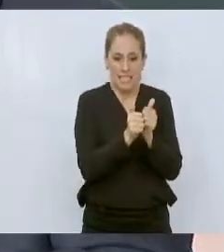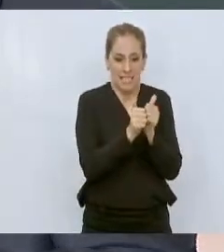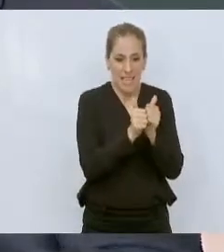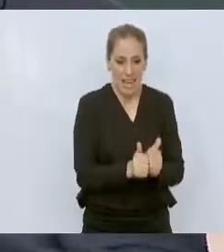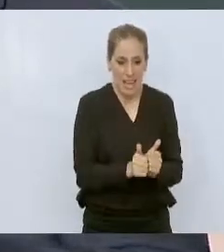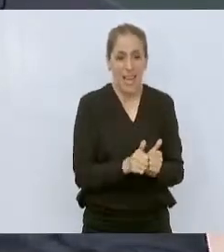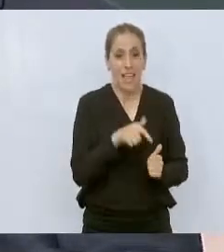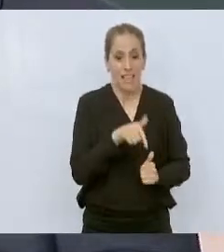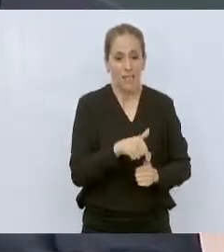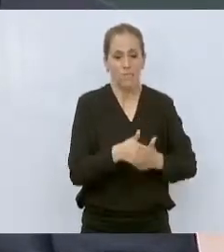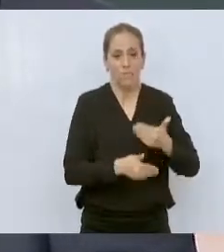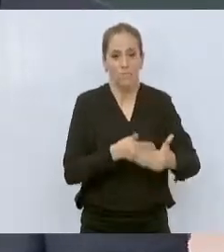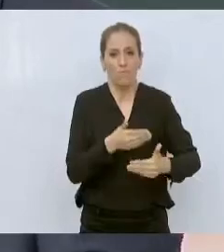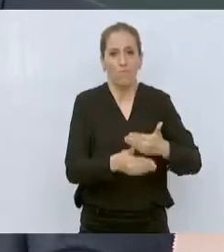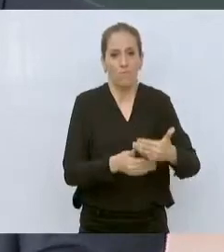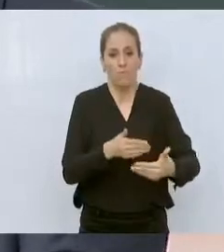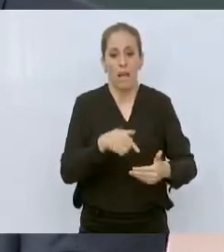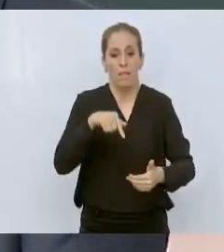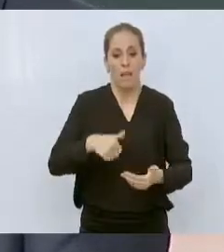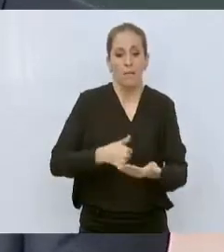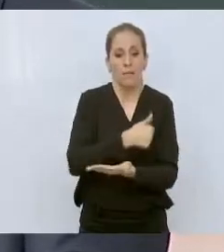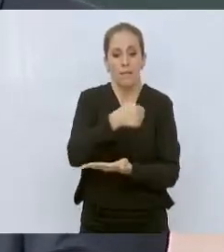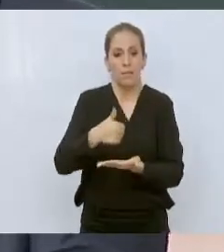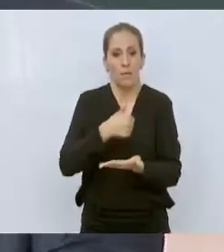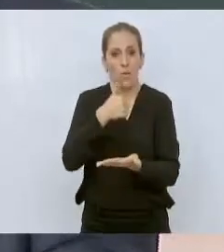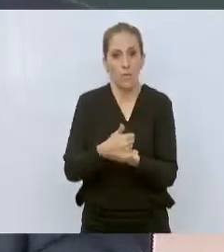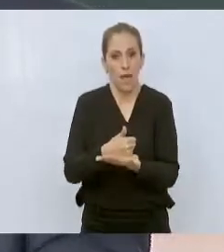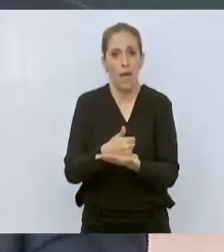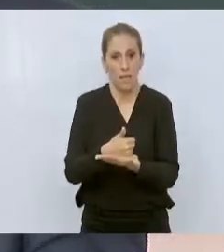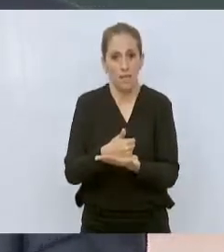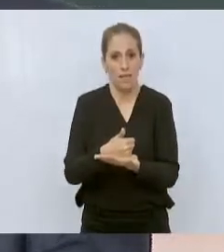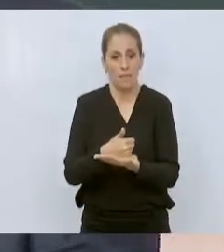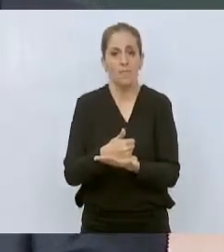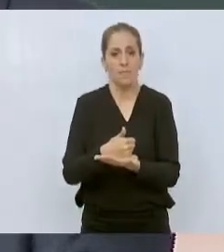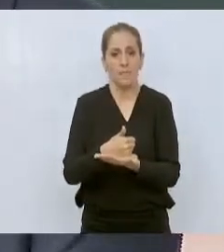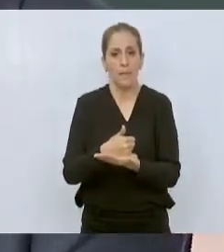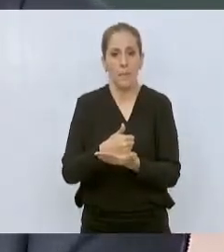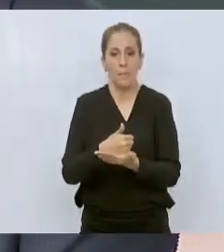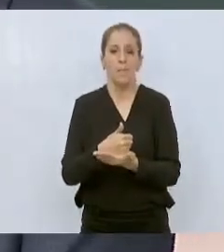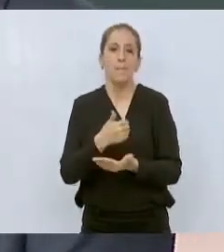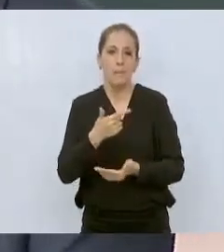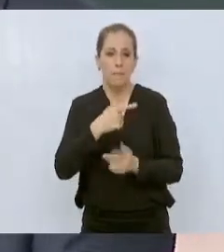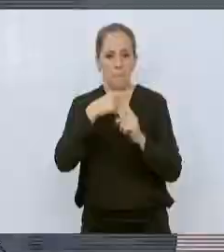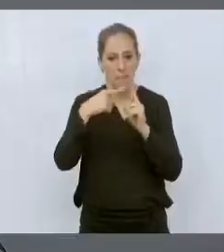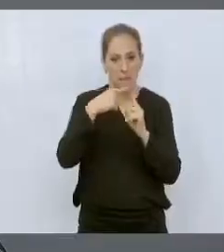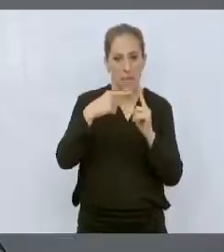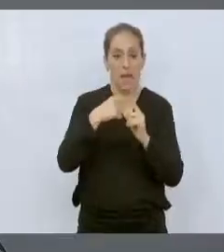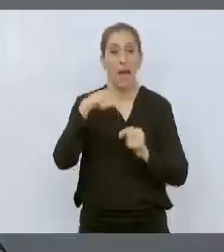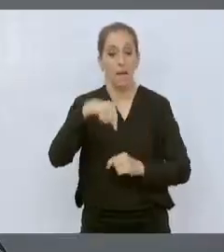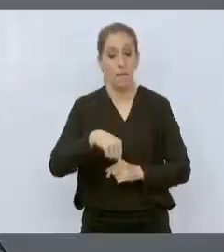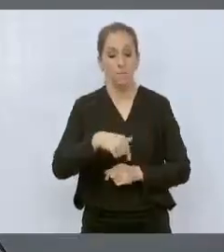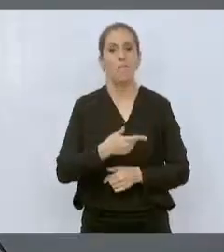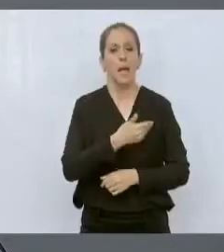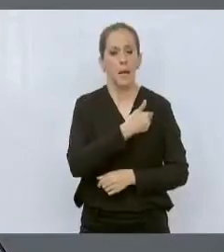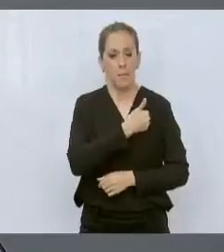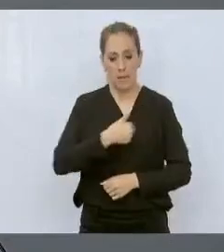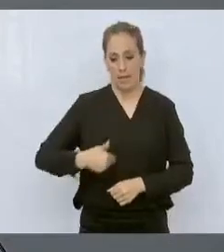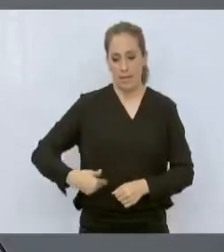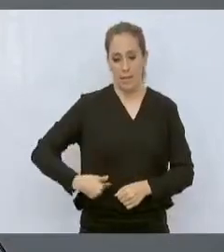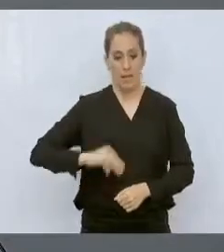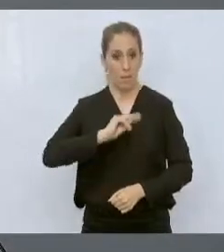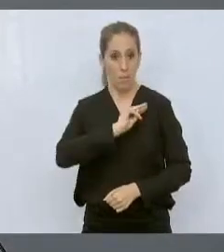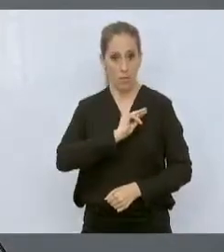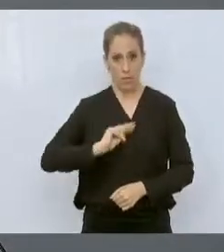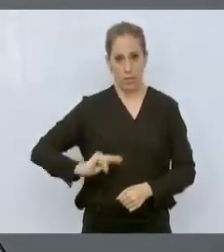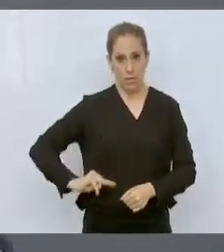ido conformando en una ciudad, en una región de una ciudad media, en donde el presidente municipal, aquí presente,